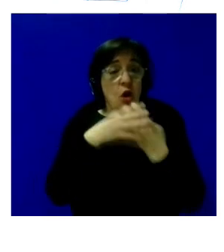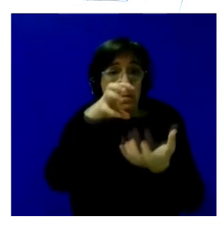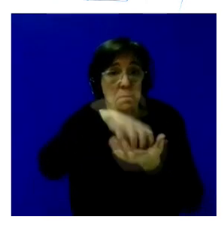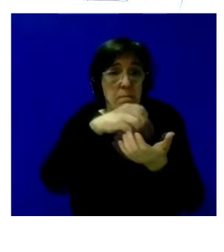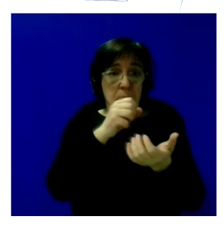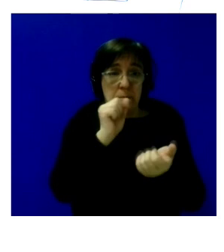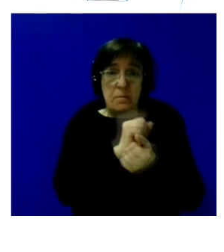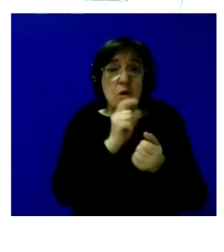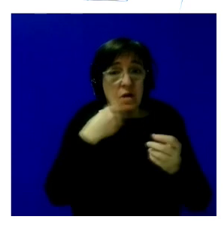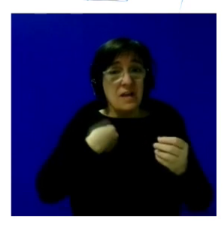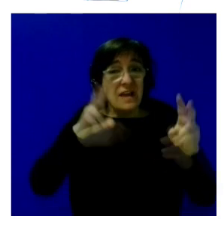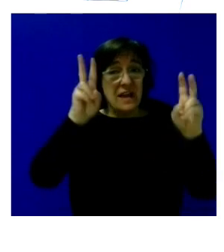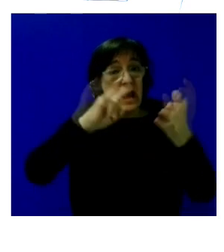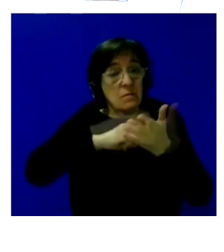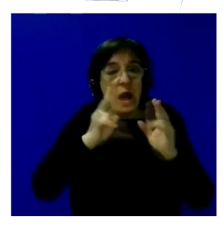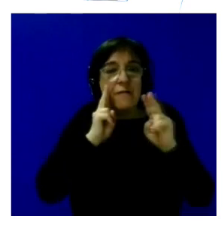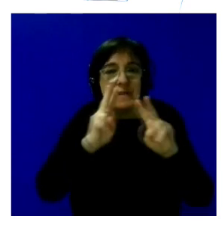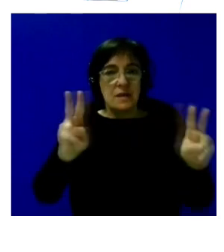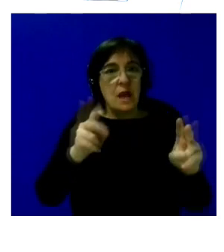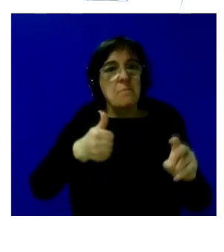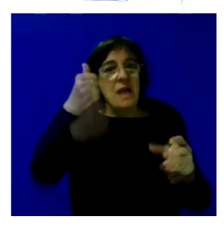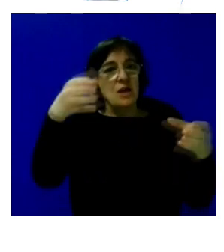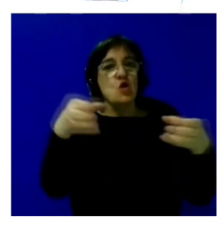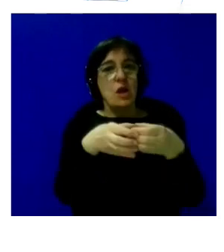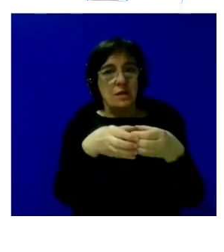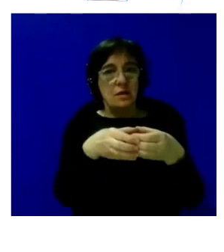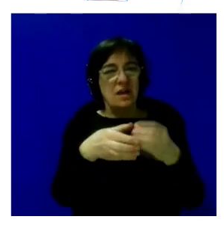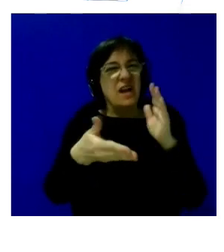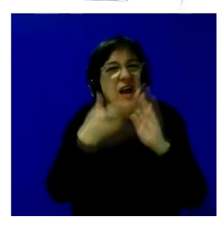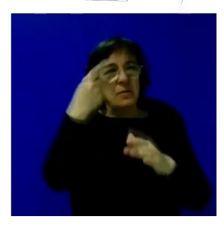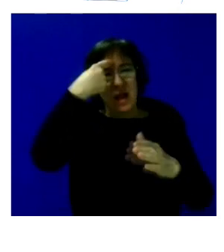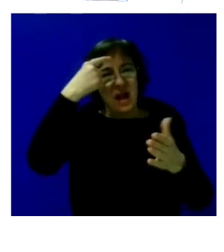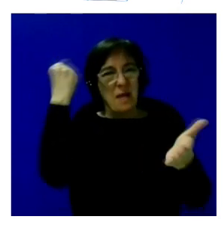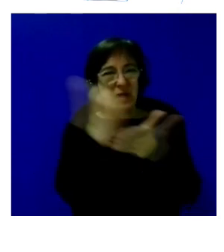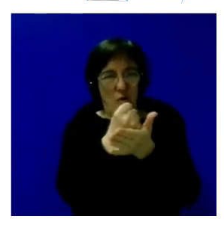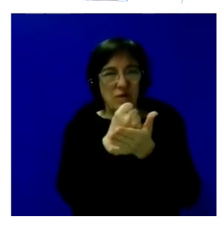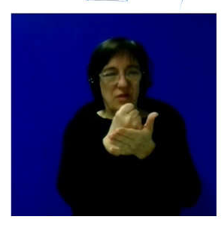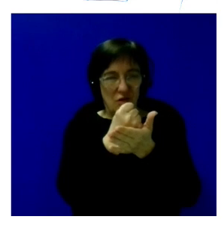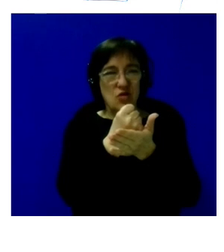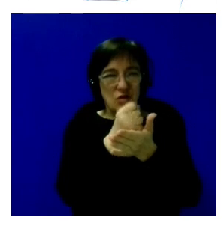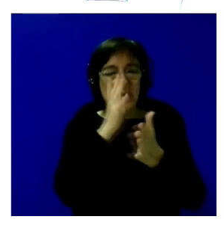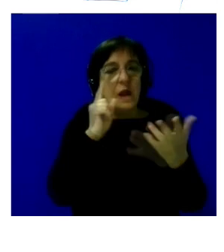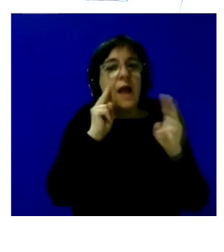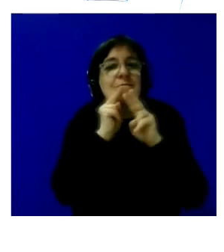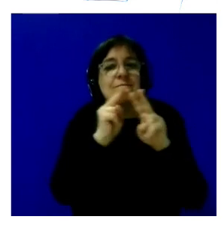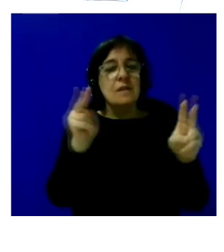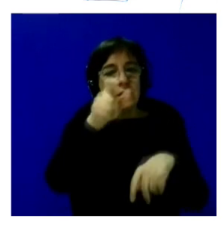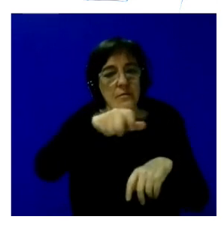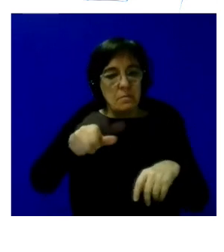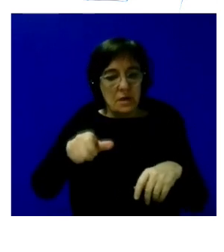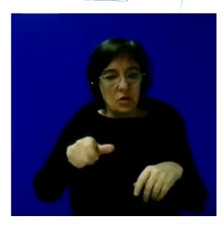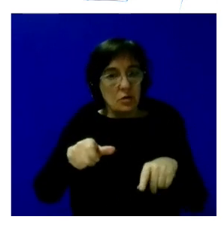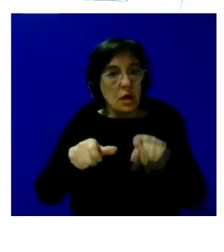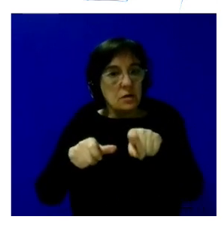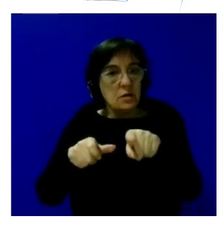retoma ha contribuido a visibilizar más a este colectivo a eliminar esos prejuicios que hay sobre él y sobre todo a visibilizar que hay unas personas que pueden